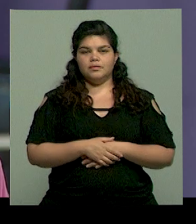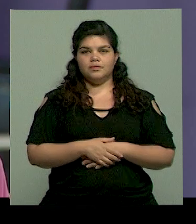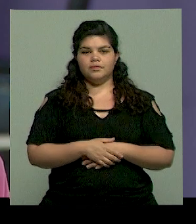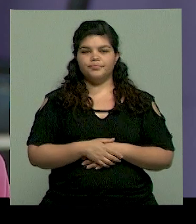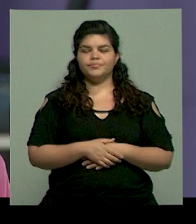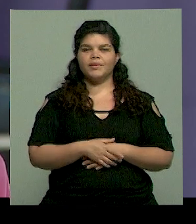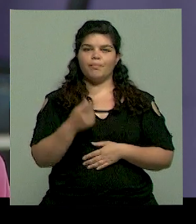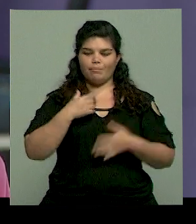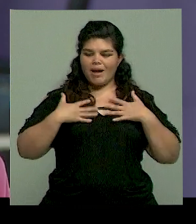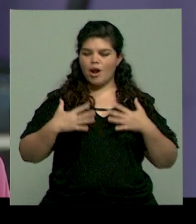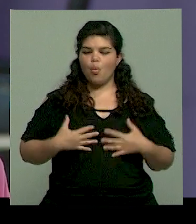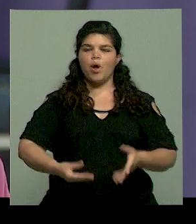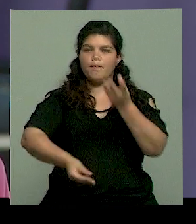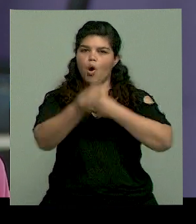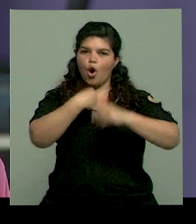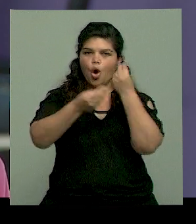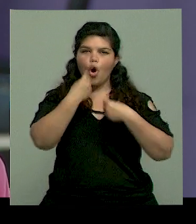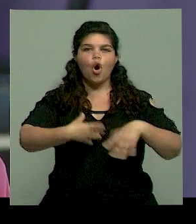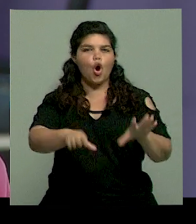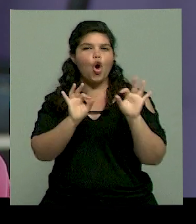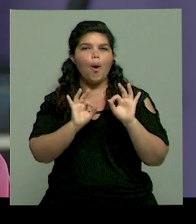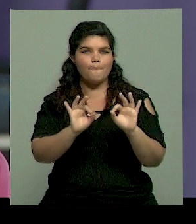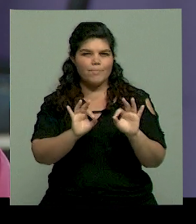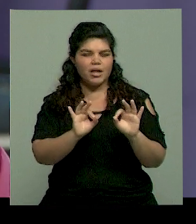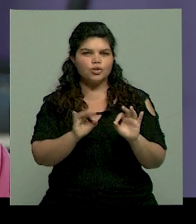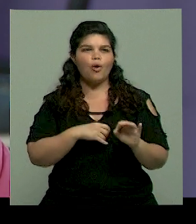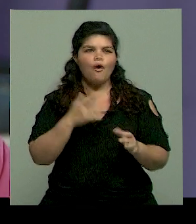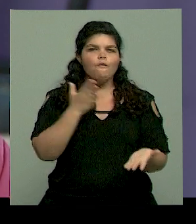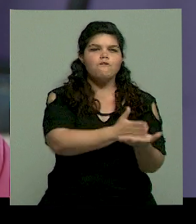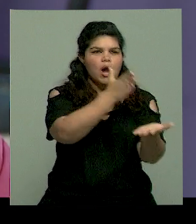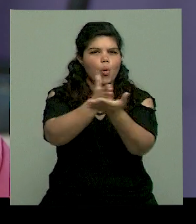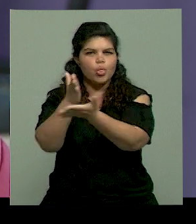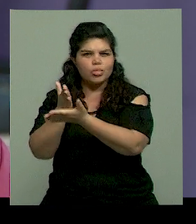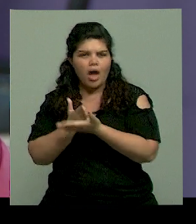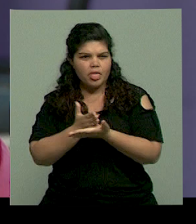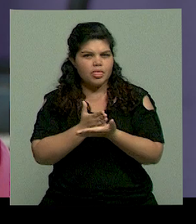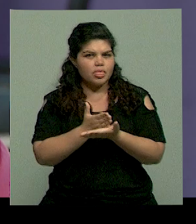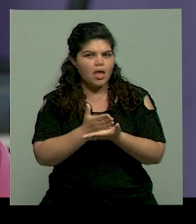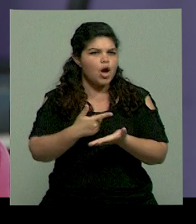lo que pueden ofrecer las unidades académicas? ¿Sigue estando escaso en esta situación?